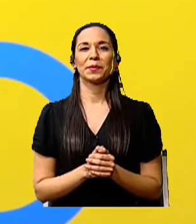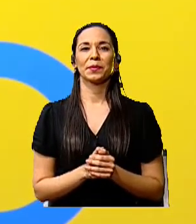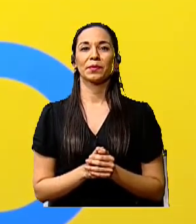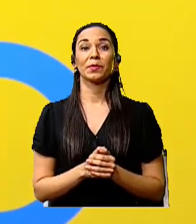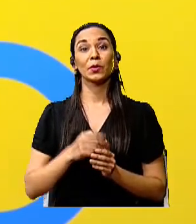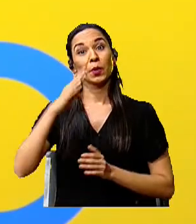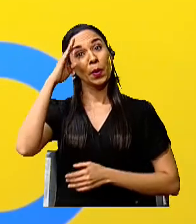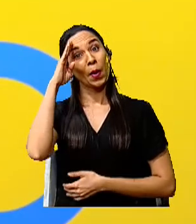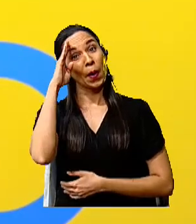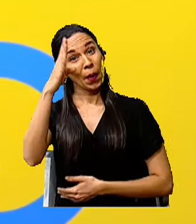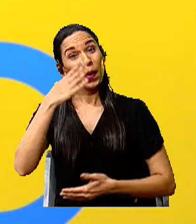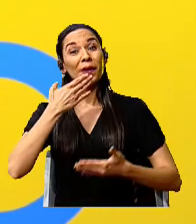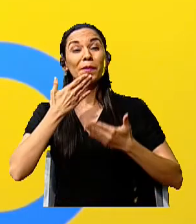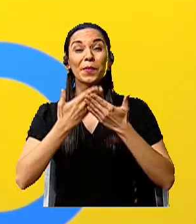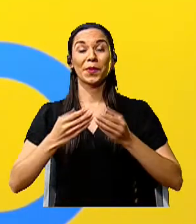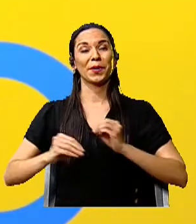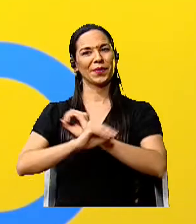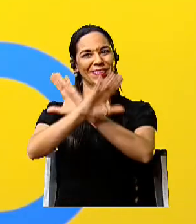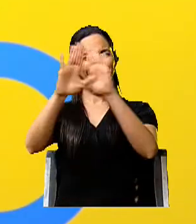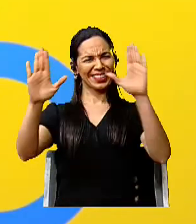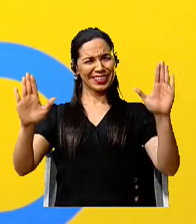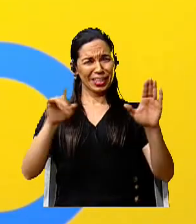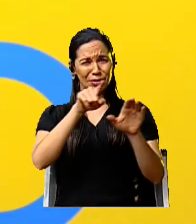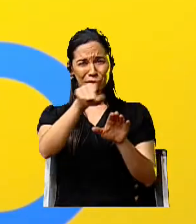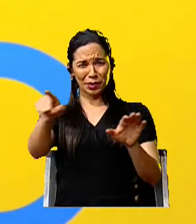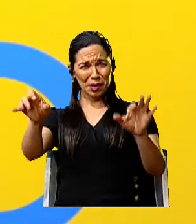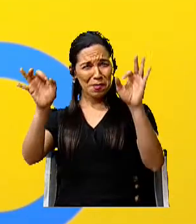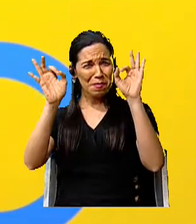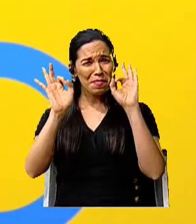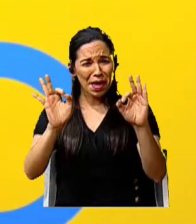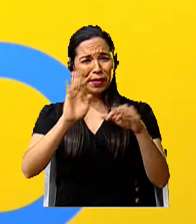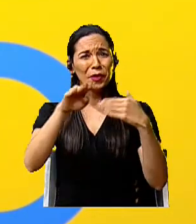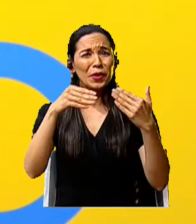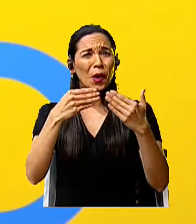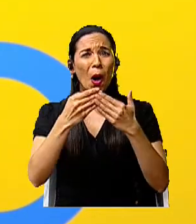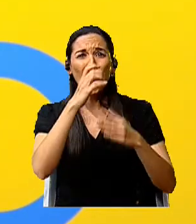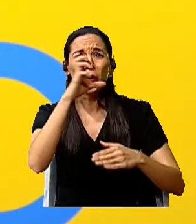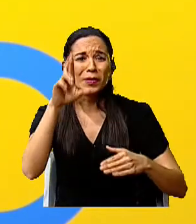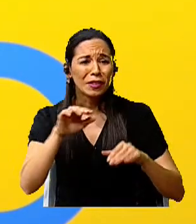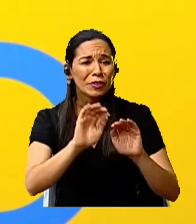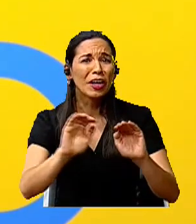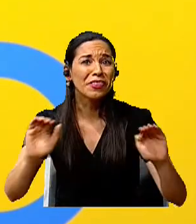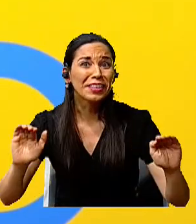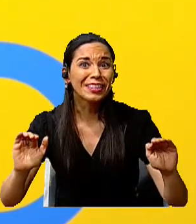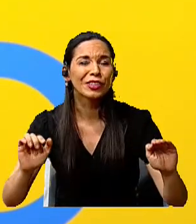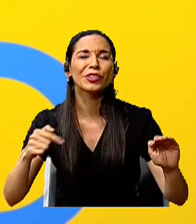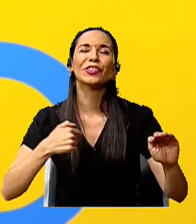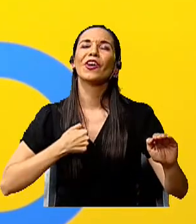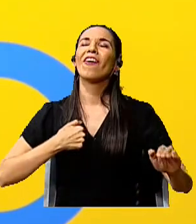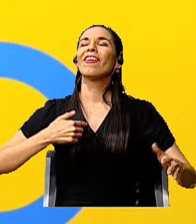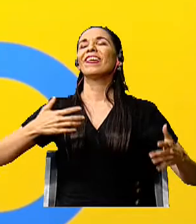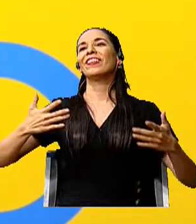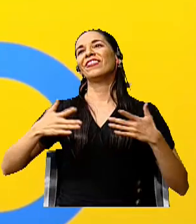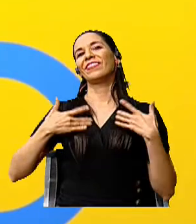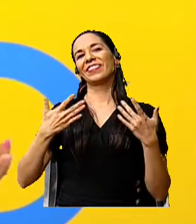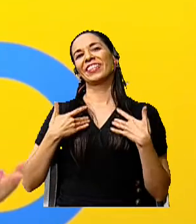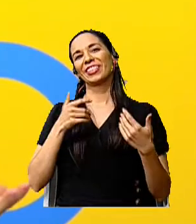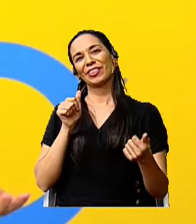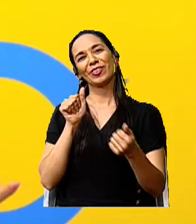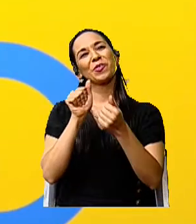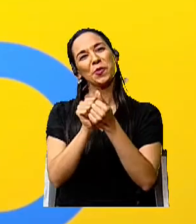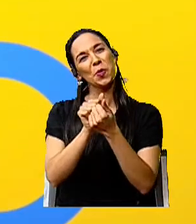Hola, buenos días. ¿Cómo están niños y niñas de toda Costa Rica? Yo estoy muy feliz de estar con ustedes